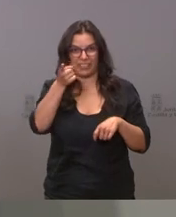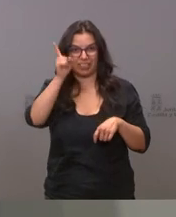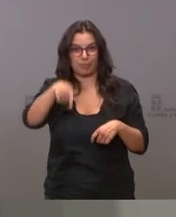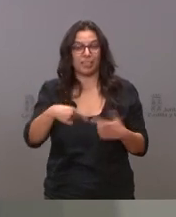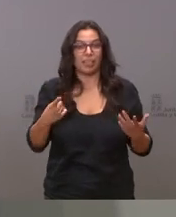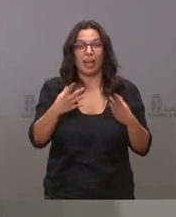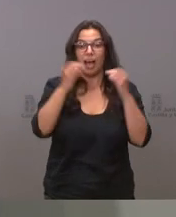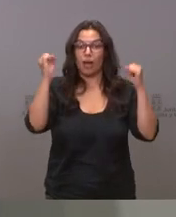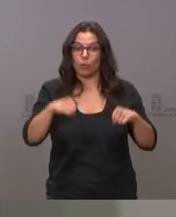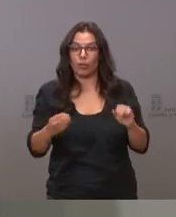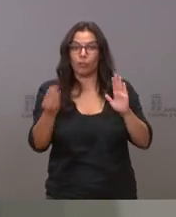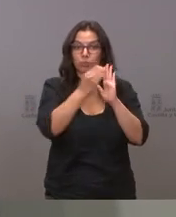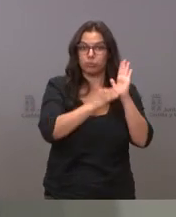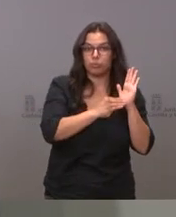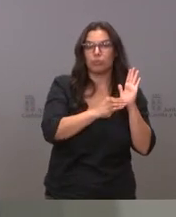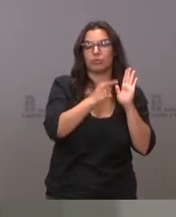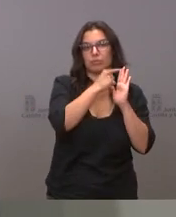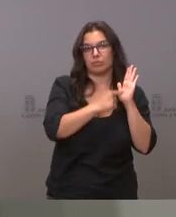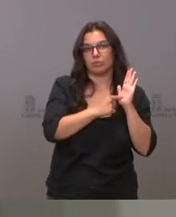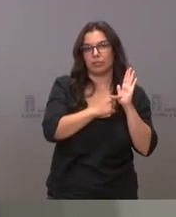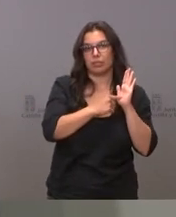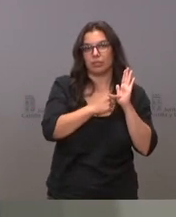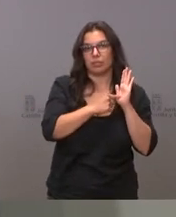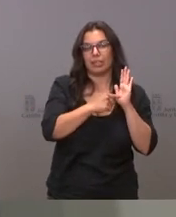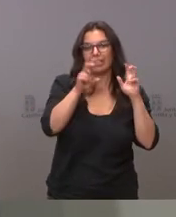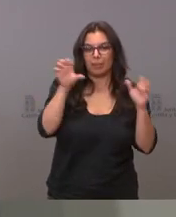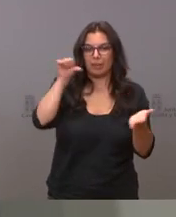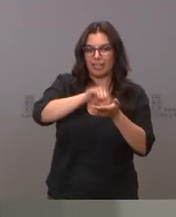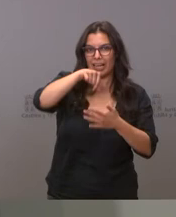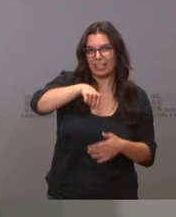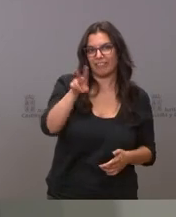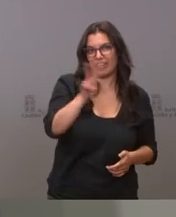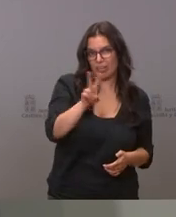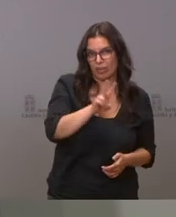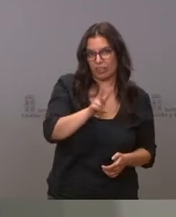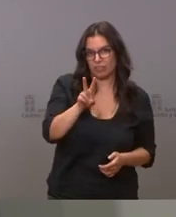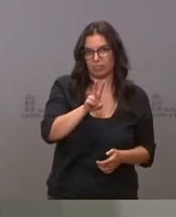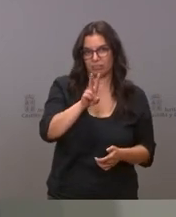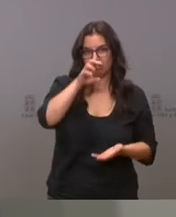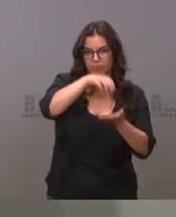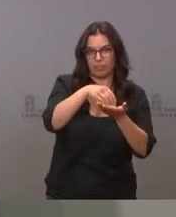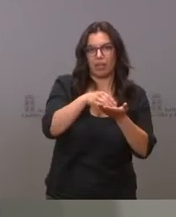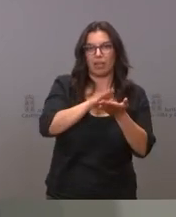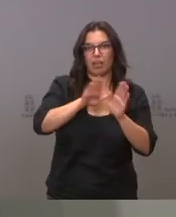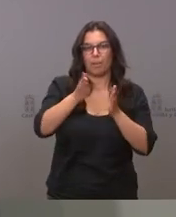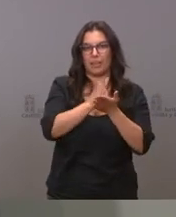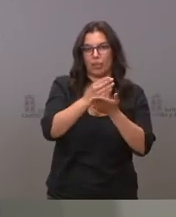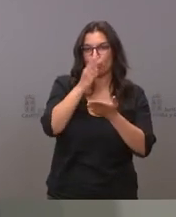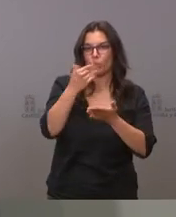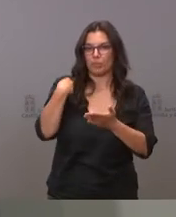la financiación y la extensión en Valladolid que es lo que entendemos da cumplimiento a la sentencia